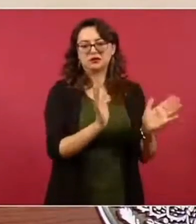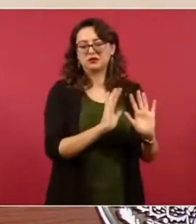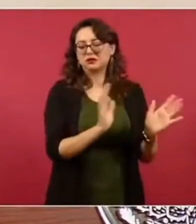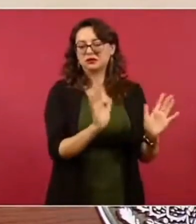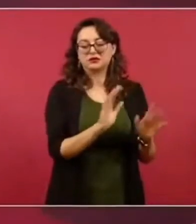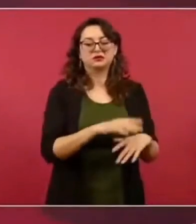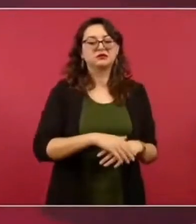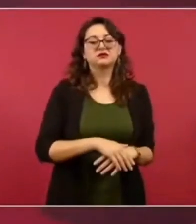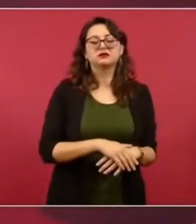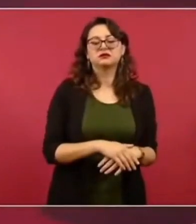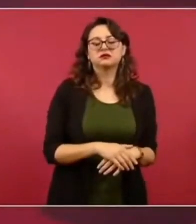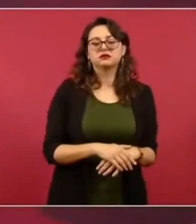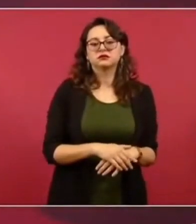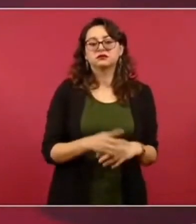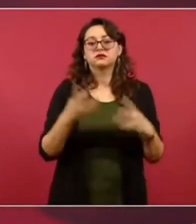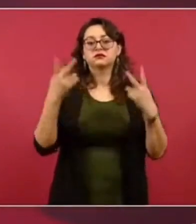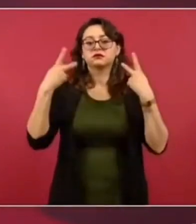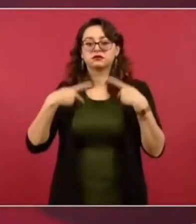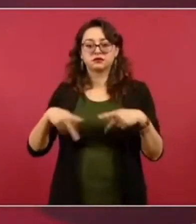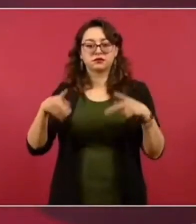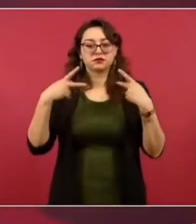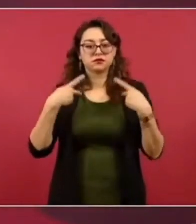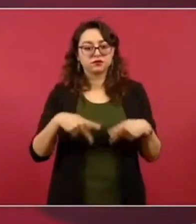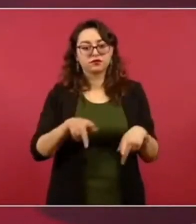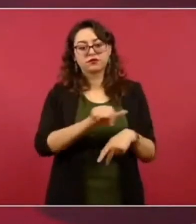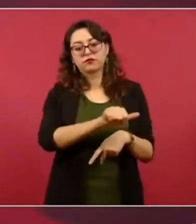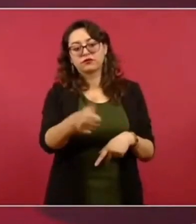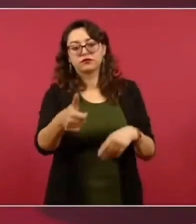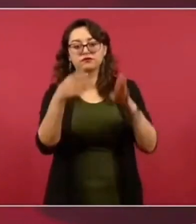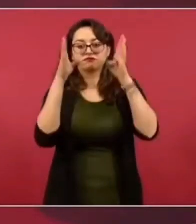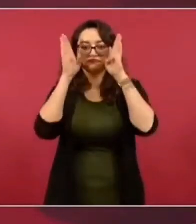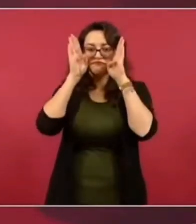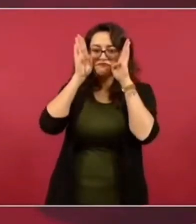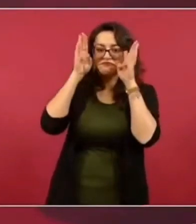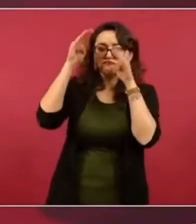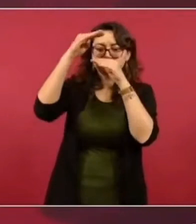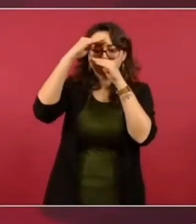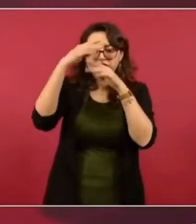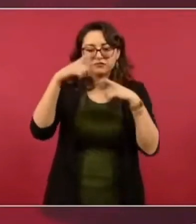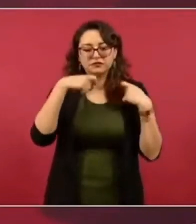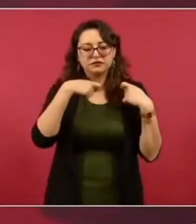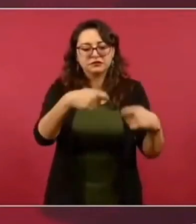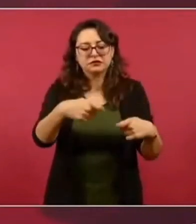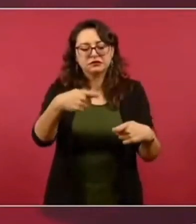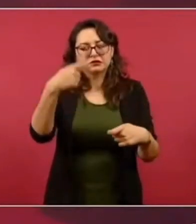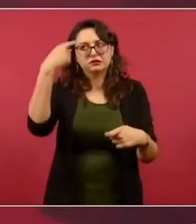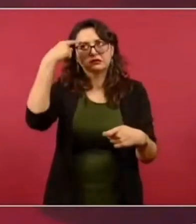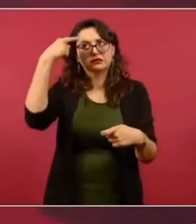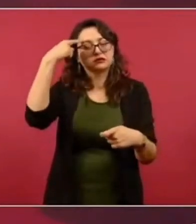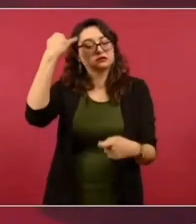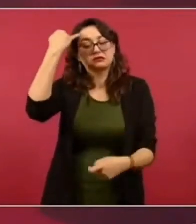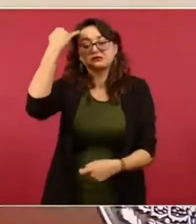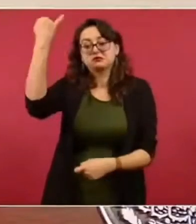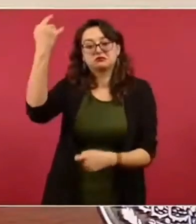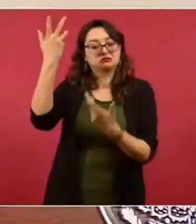más a los conservadores por pensamiento.